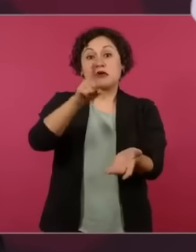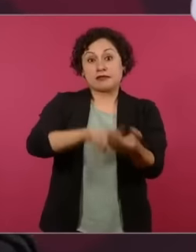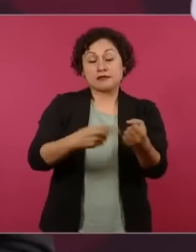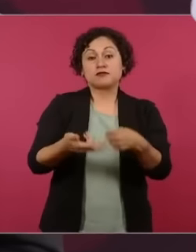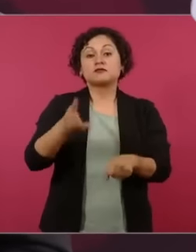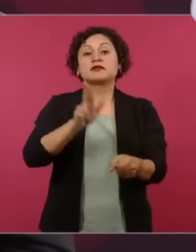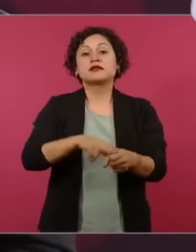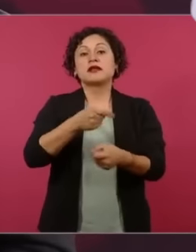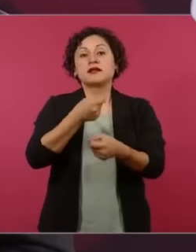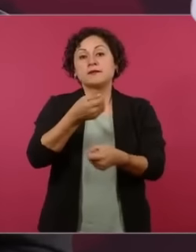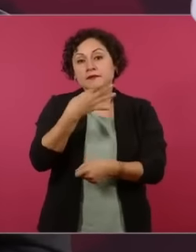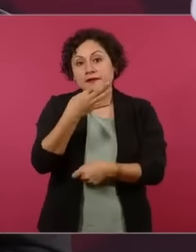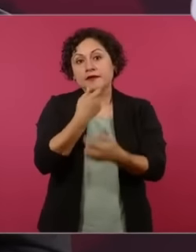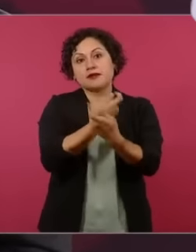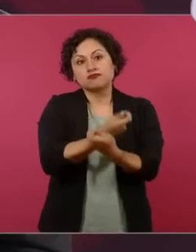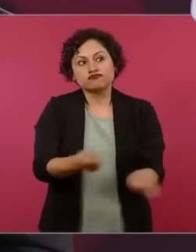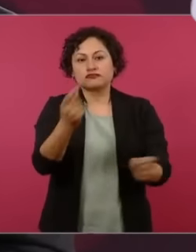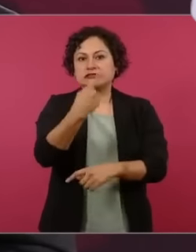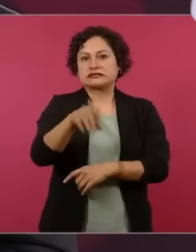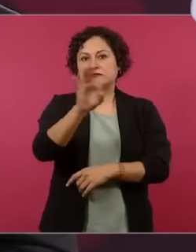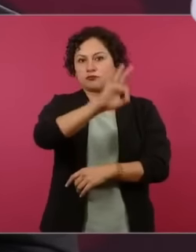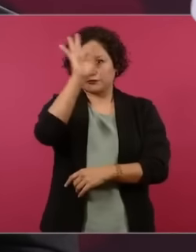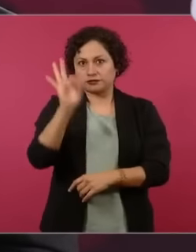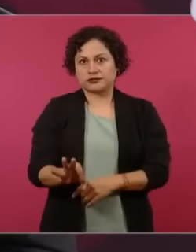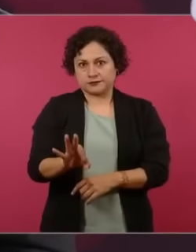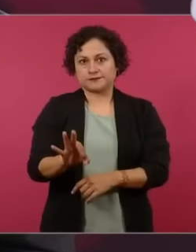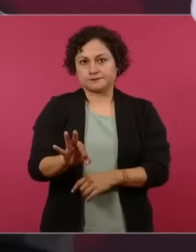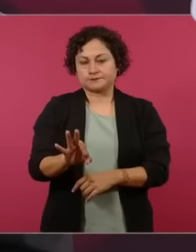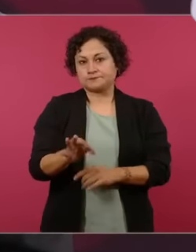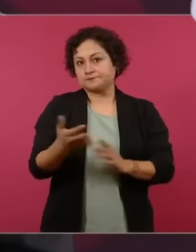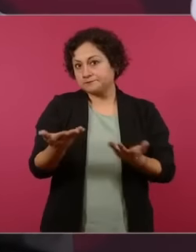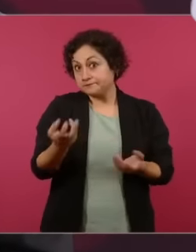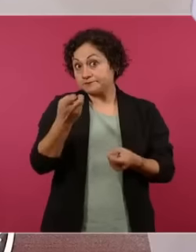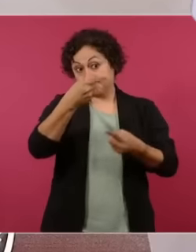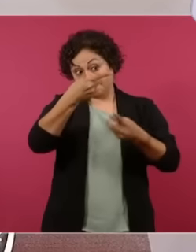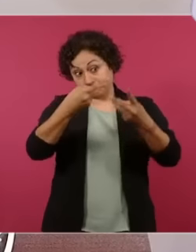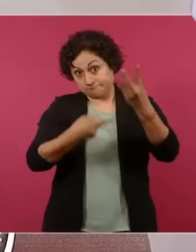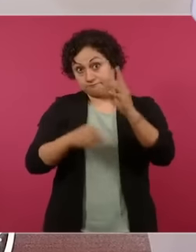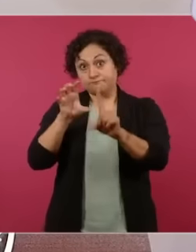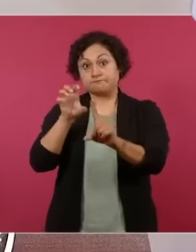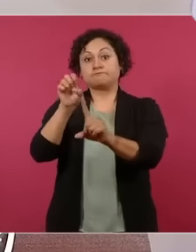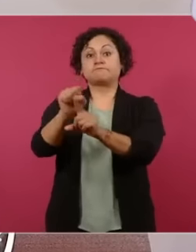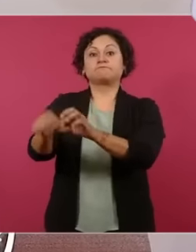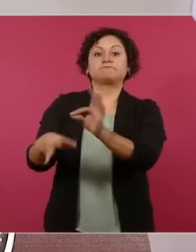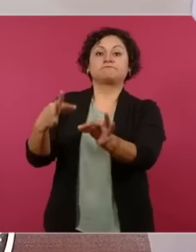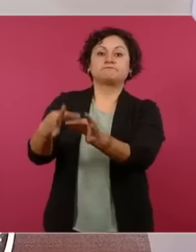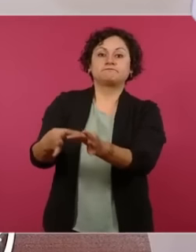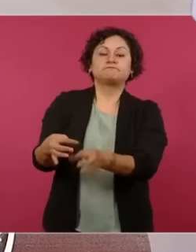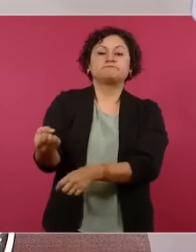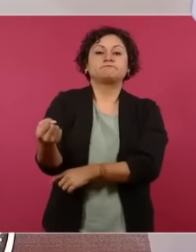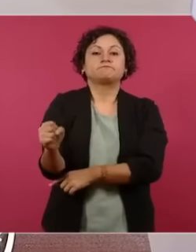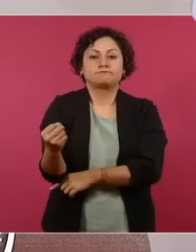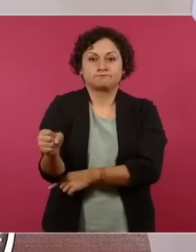el presidente de méxico andrés manuel lópez obrador tiene un regalo anticipado por ustedes para este próximo